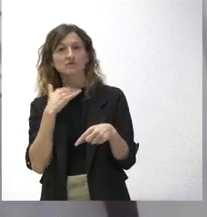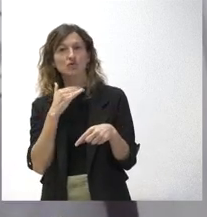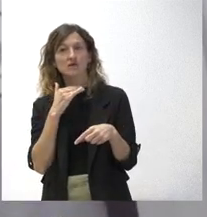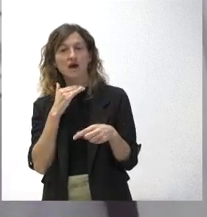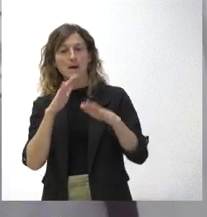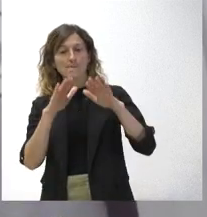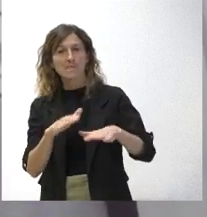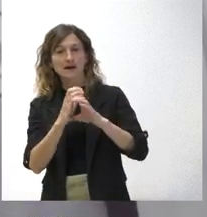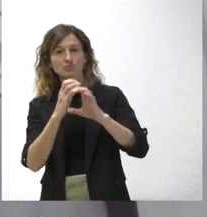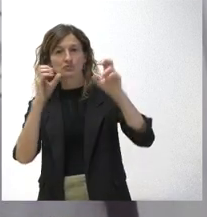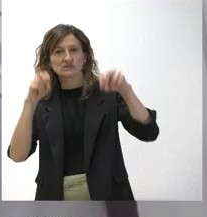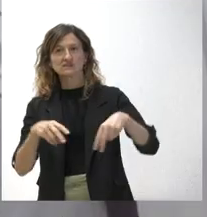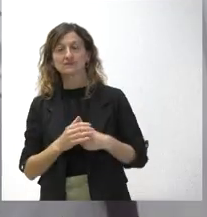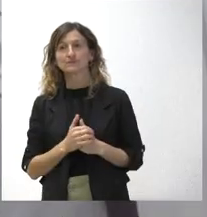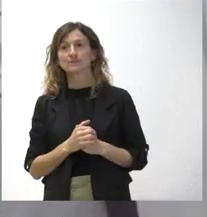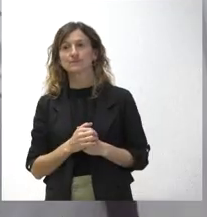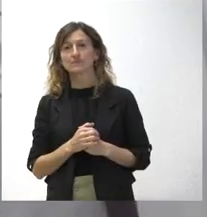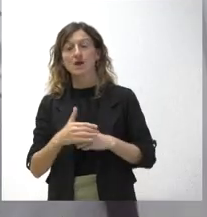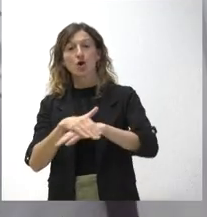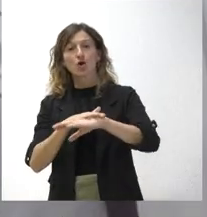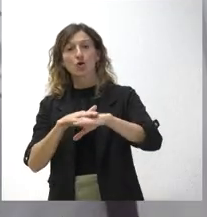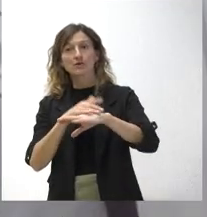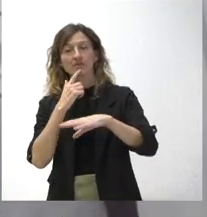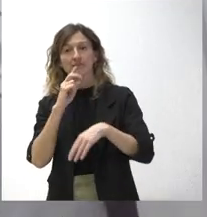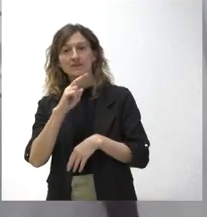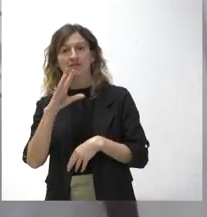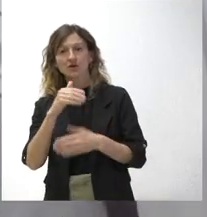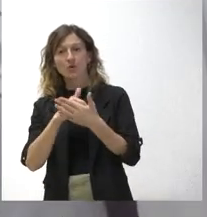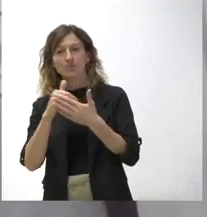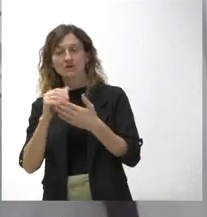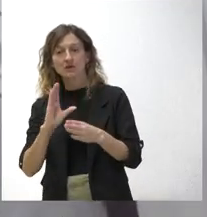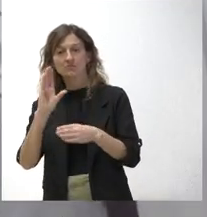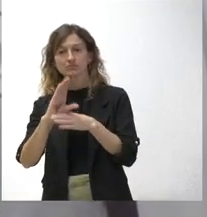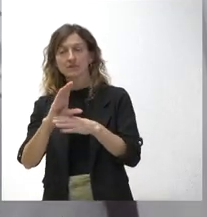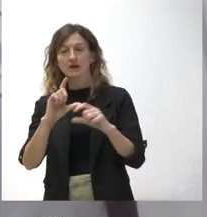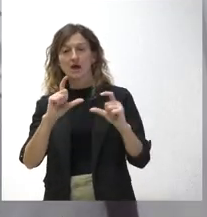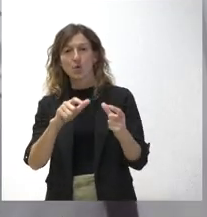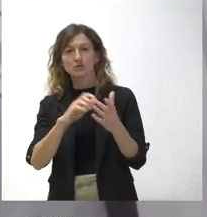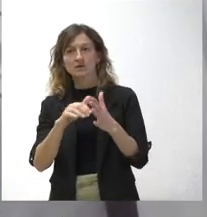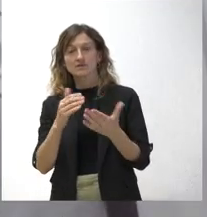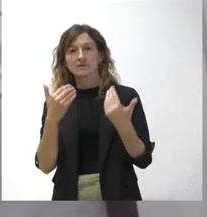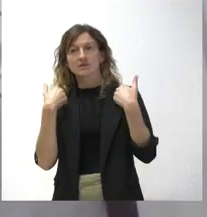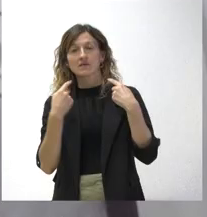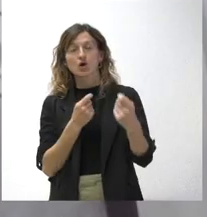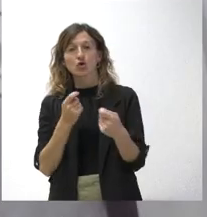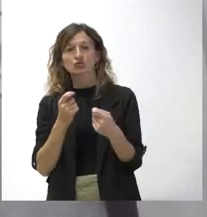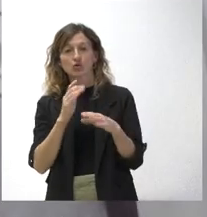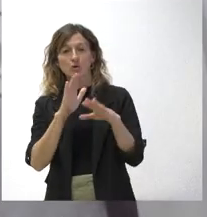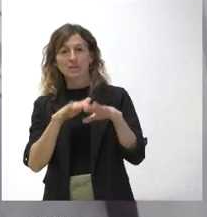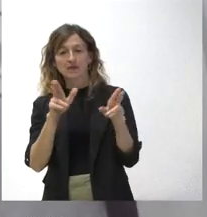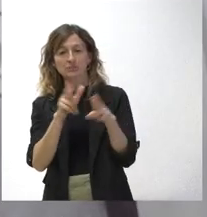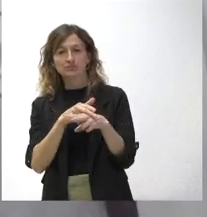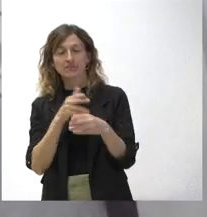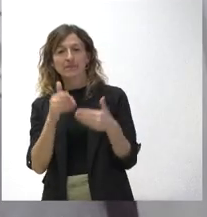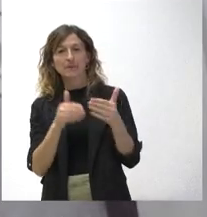parada de autobús. El Gobierno aduce que aportará 25 millones para que la Junta suma el control de las paradas de menos demanda. Entonces, mi